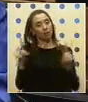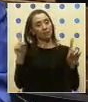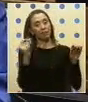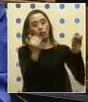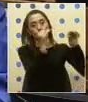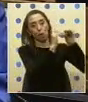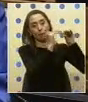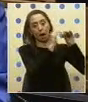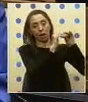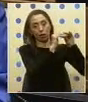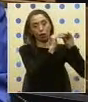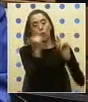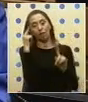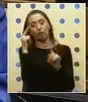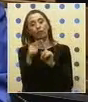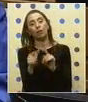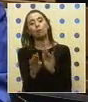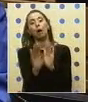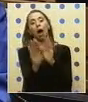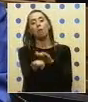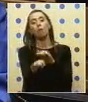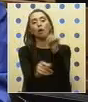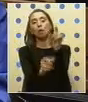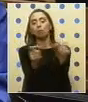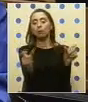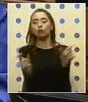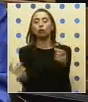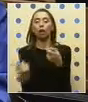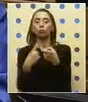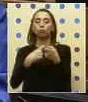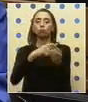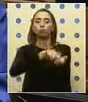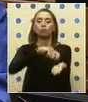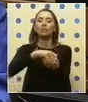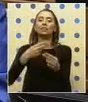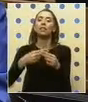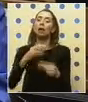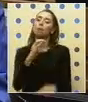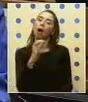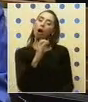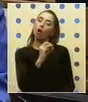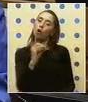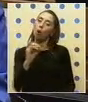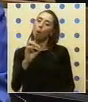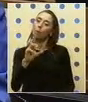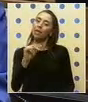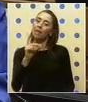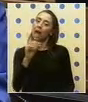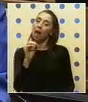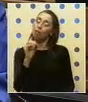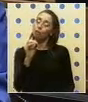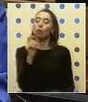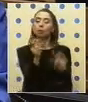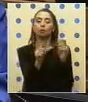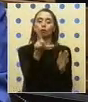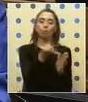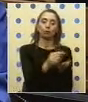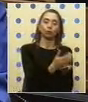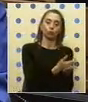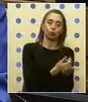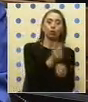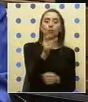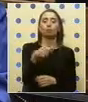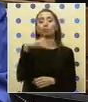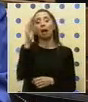bancos, con un fin de apoyar a quienes eran sus cooperados y especialmente a la gente de menores ingresos y mayoritariamente